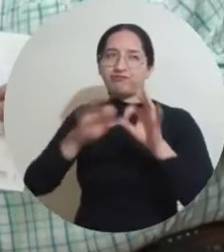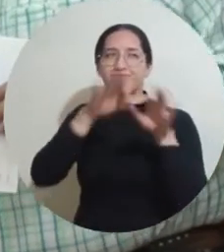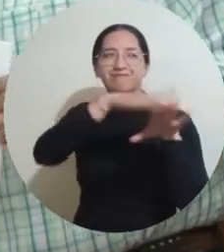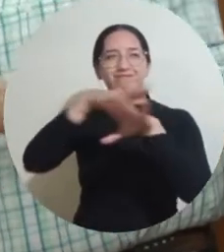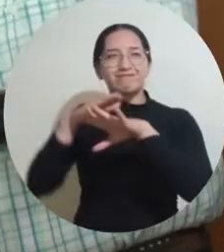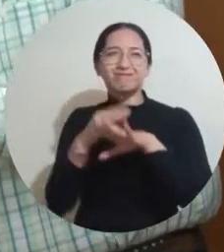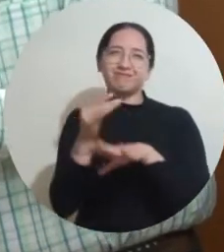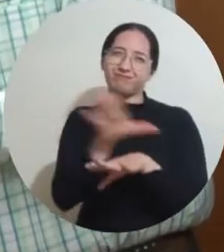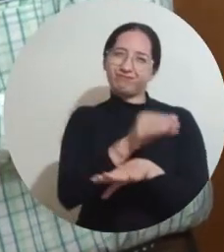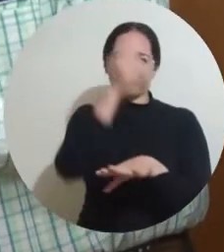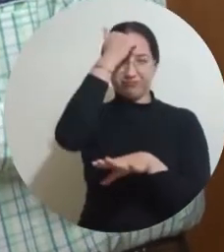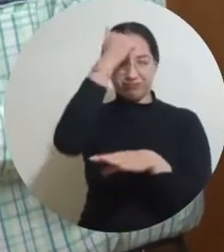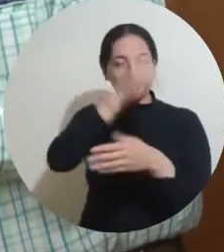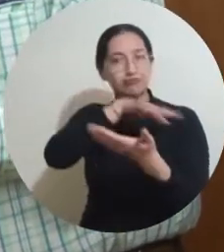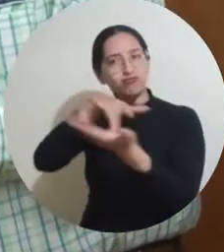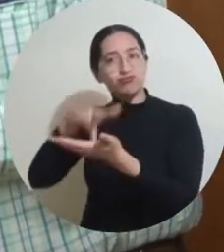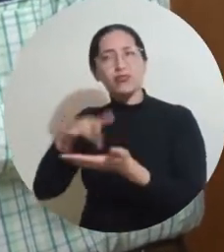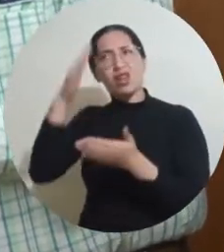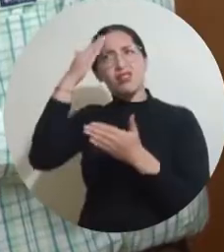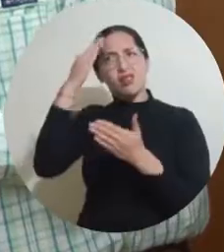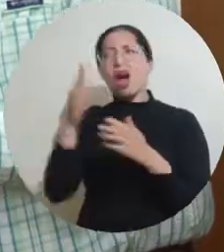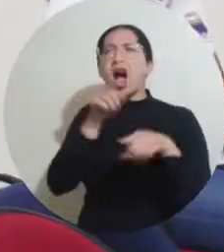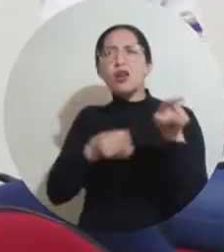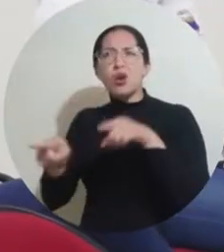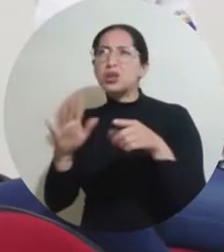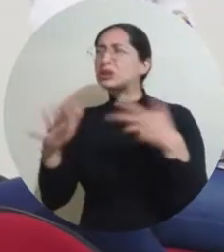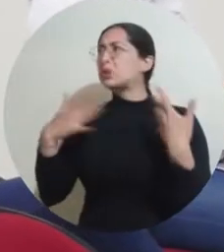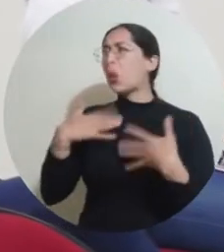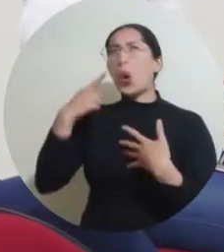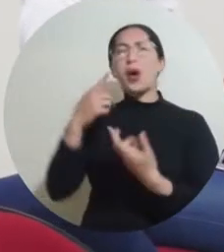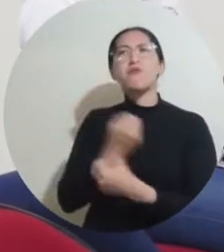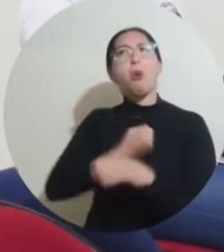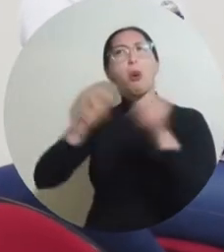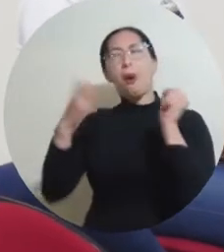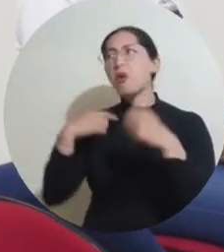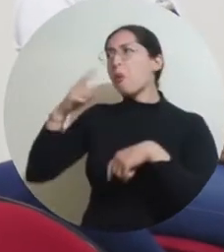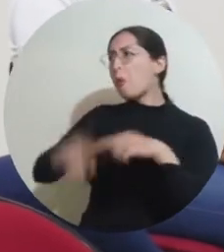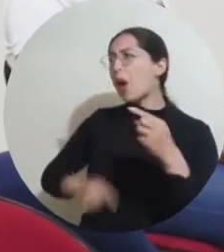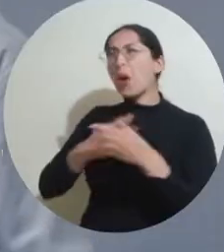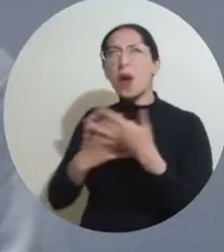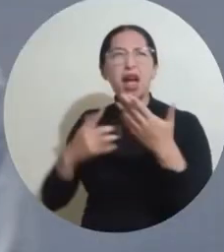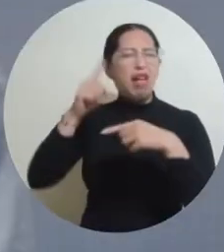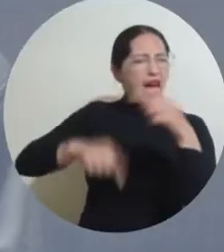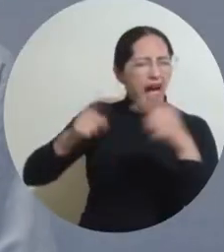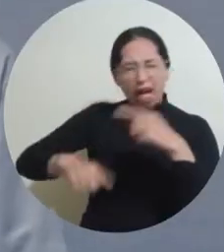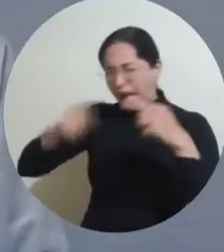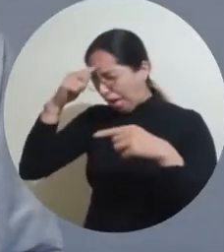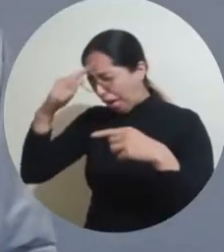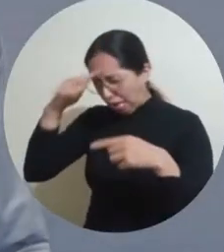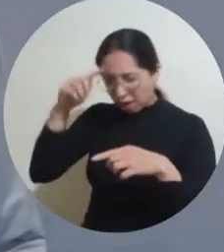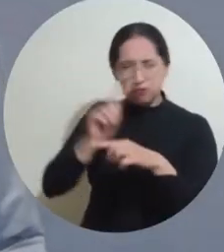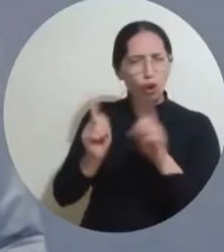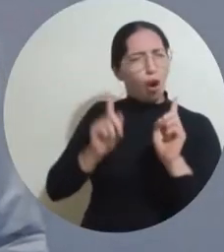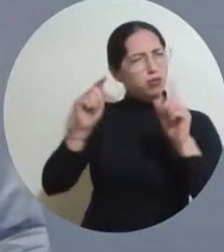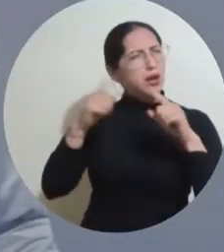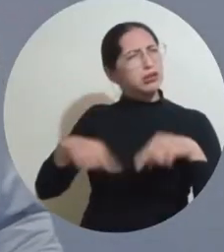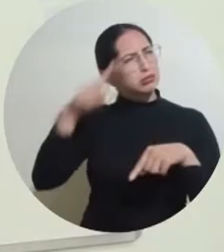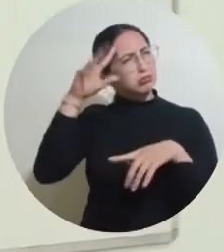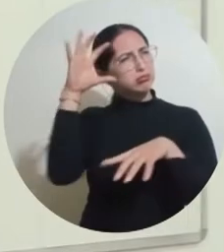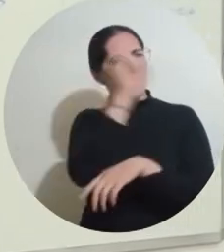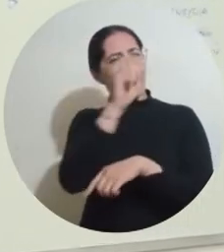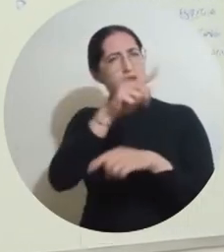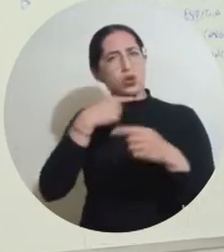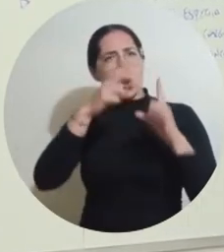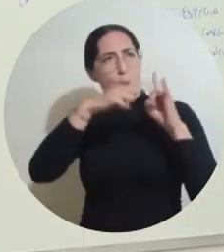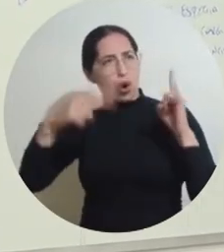se inscriban en este tipo de convocatorias que a veces nosotros creemos que es imposible, que no podemos pasar, digamos por el estatus en que tenemos como docentes catedráticos,